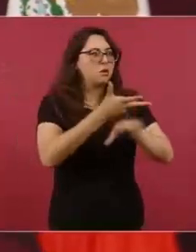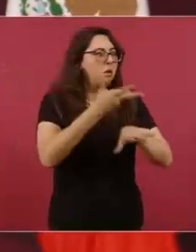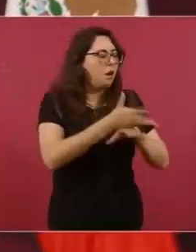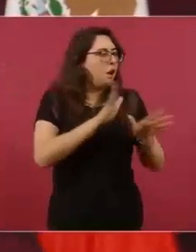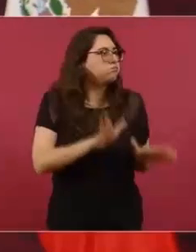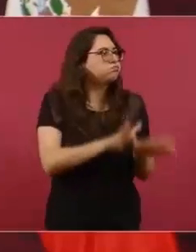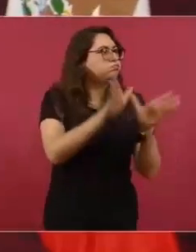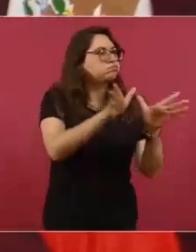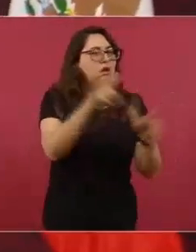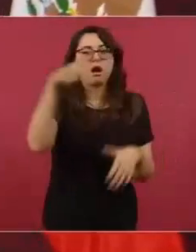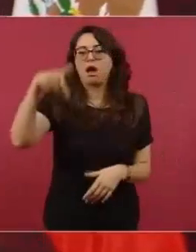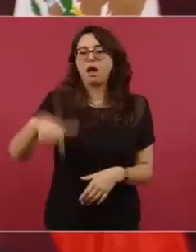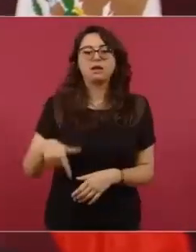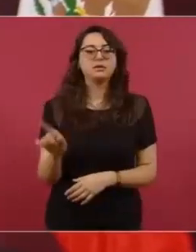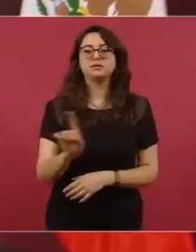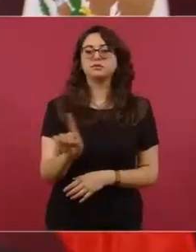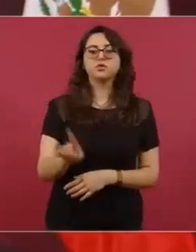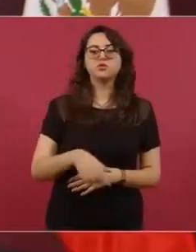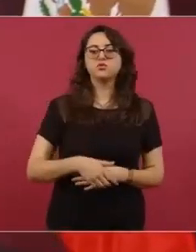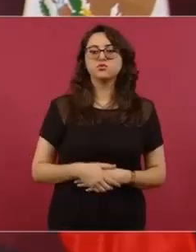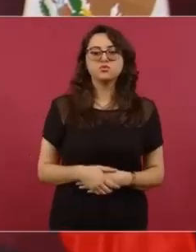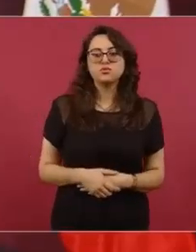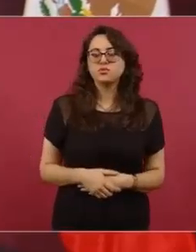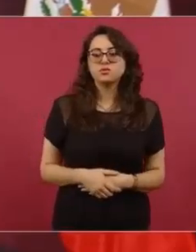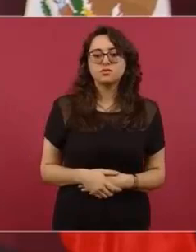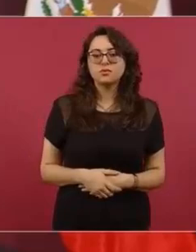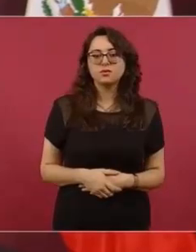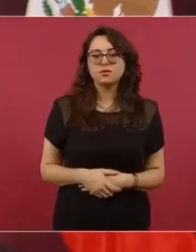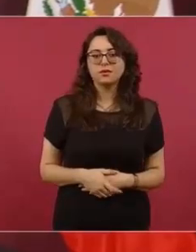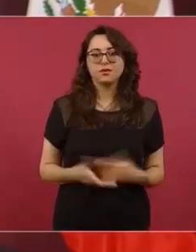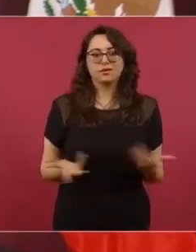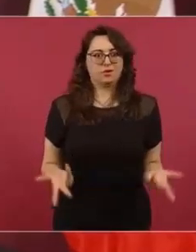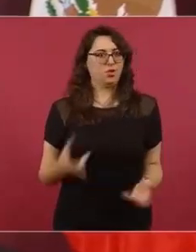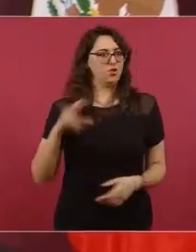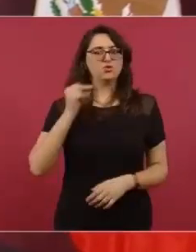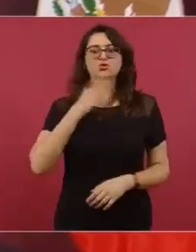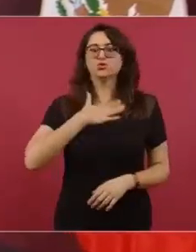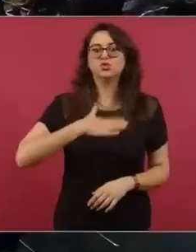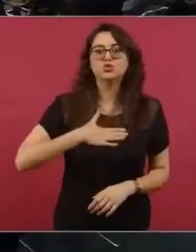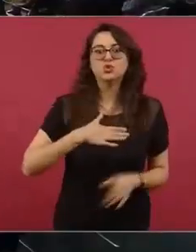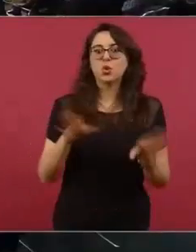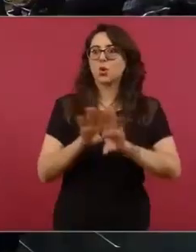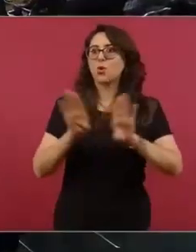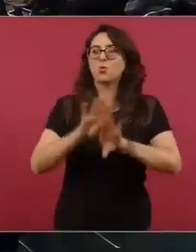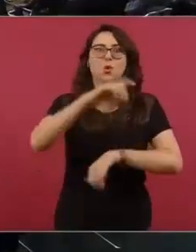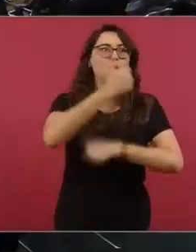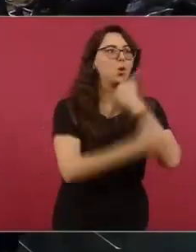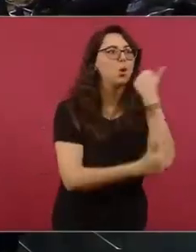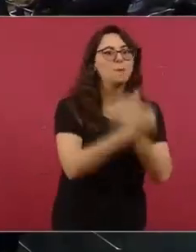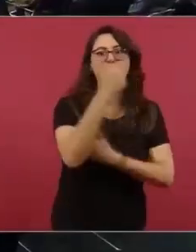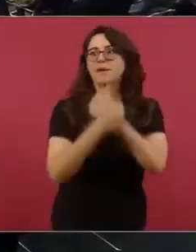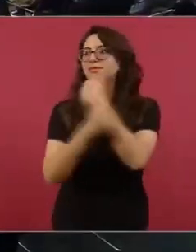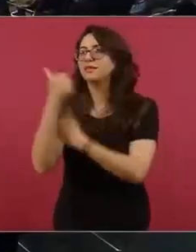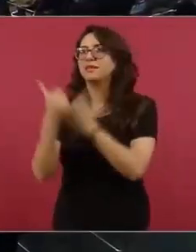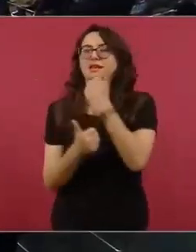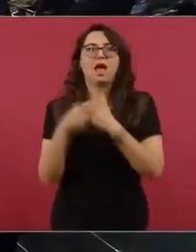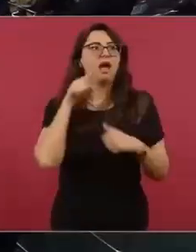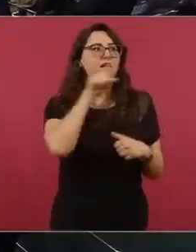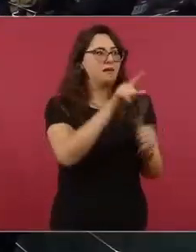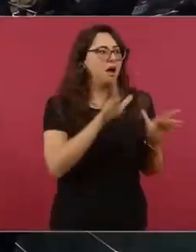competir a los productores de México con los productores del extranjero en condiciones, repito, de